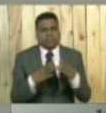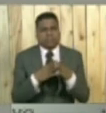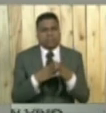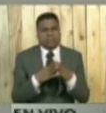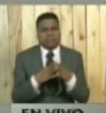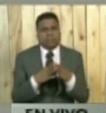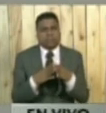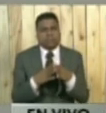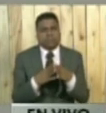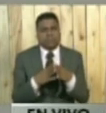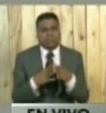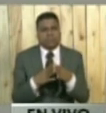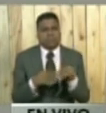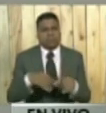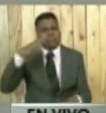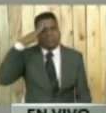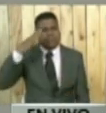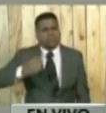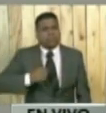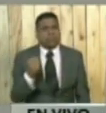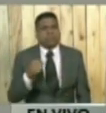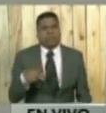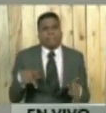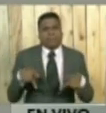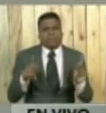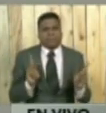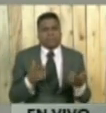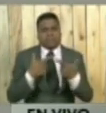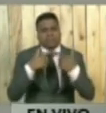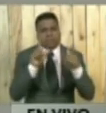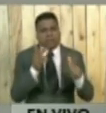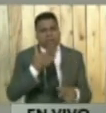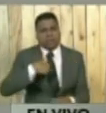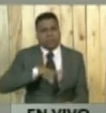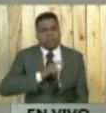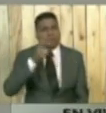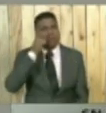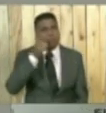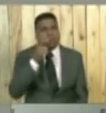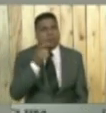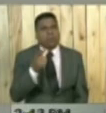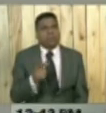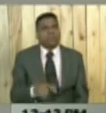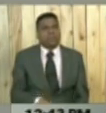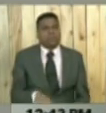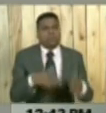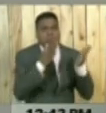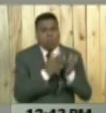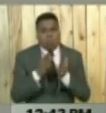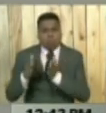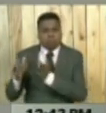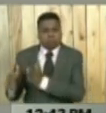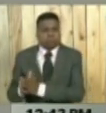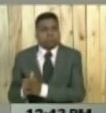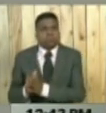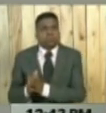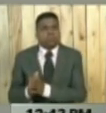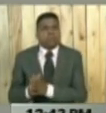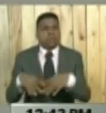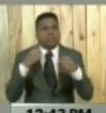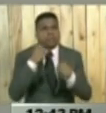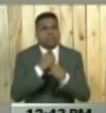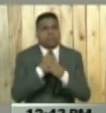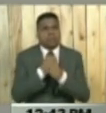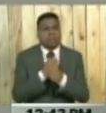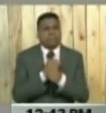-militar-policial que permita liberar a nuestro pueblo de estas mafias organizadas que operan y que mantienen